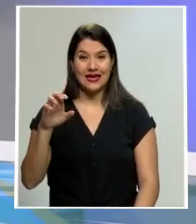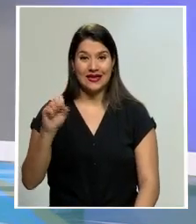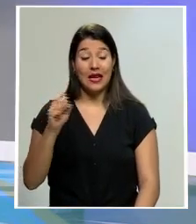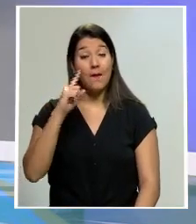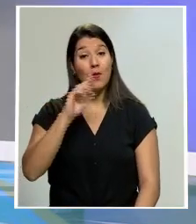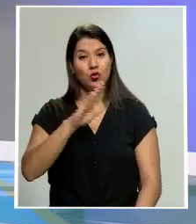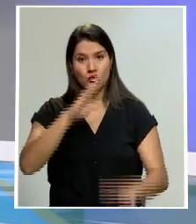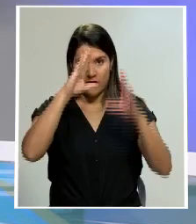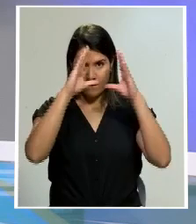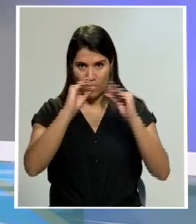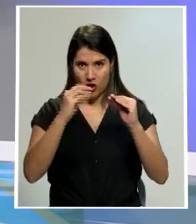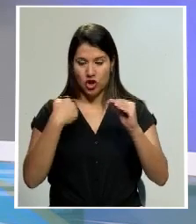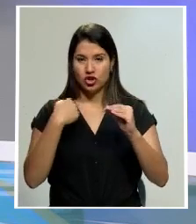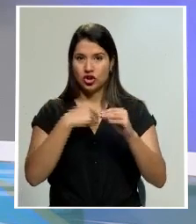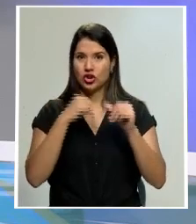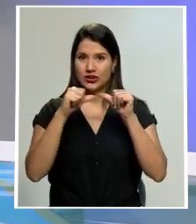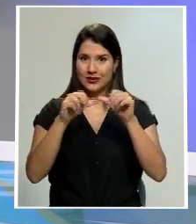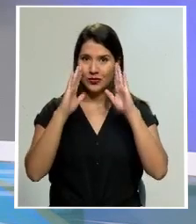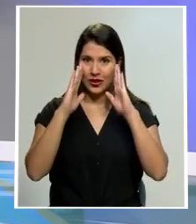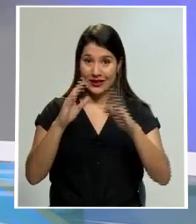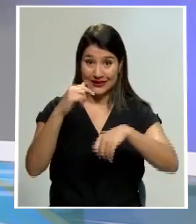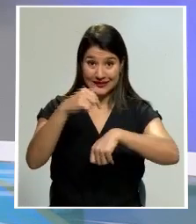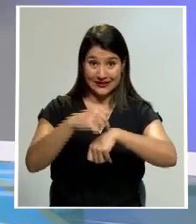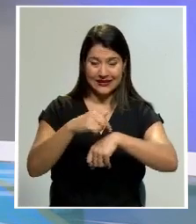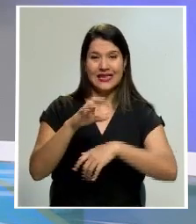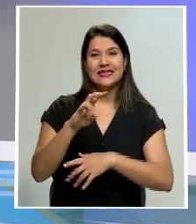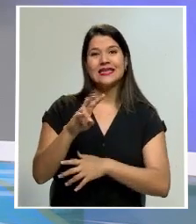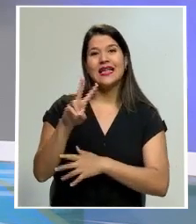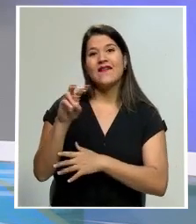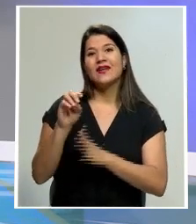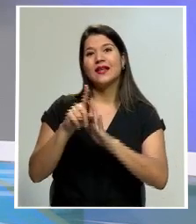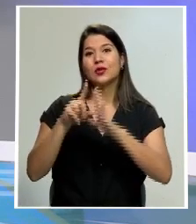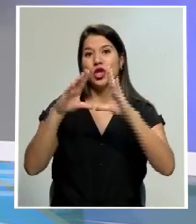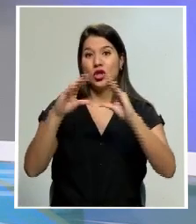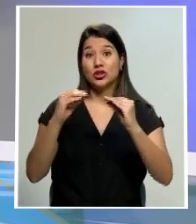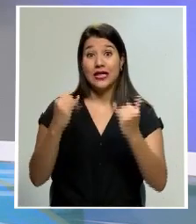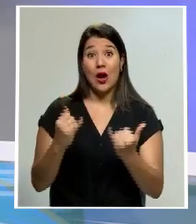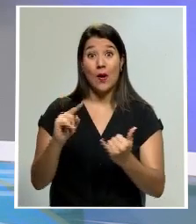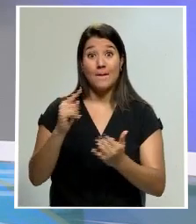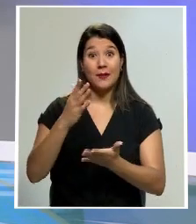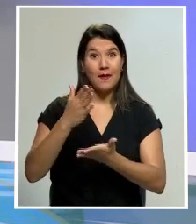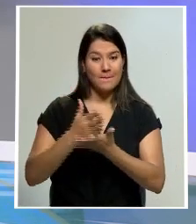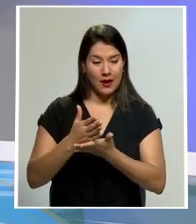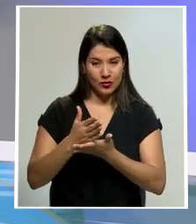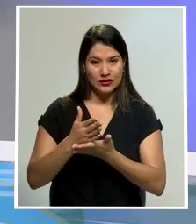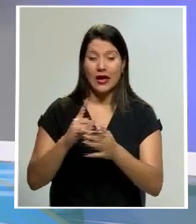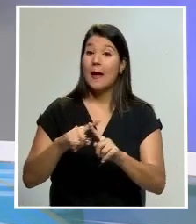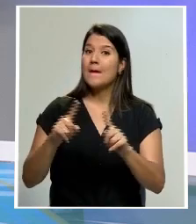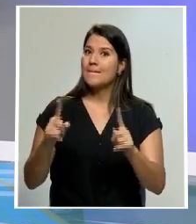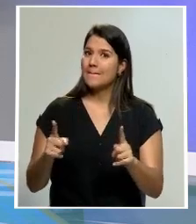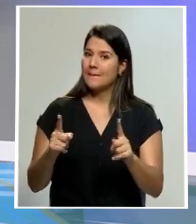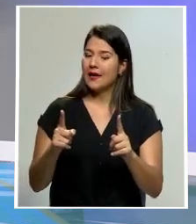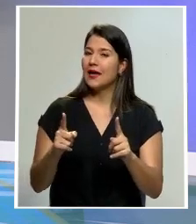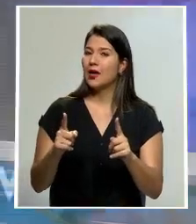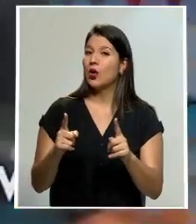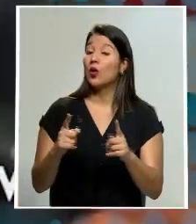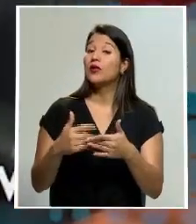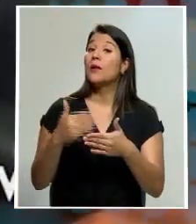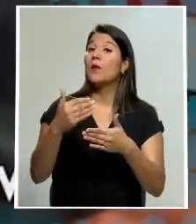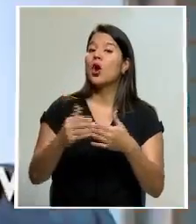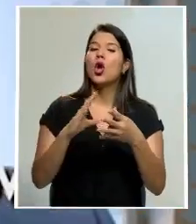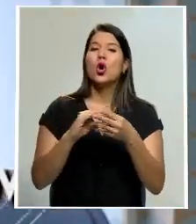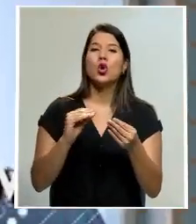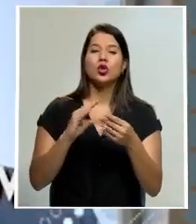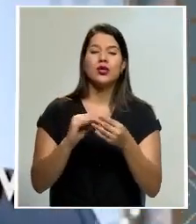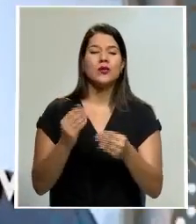que estaremos al pendiente de este tema. Son las 7 de la noche con 20 minutos. Vamos a hacer nuestra primera pausa comercial, pero le adelantamos que al volver